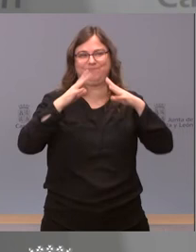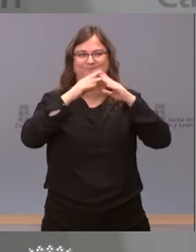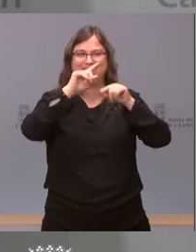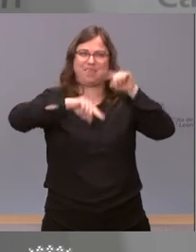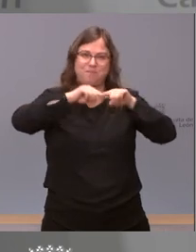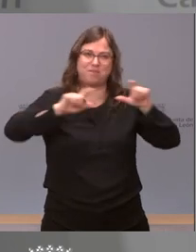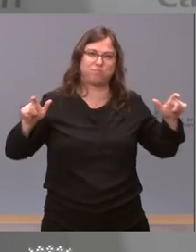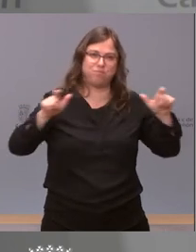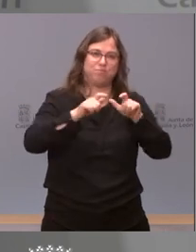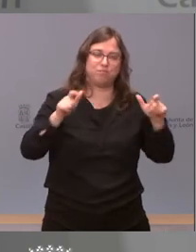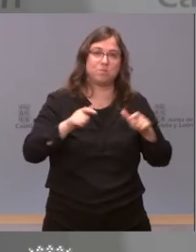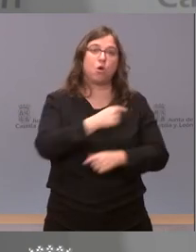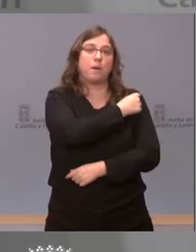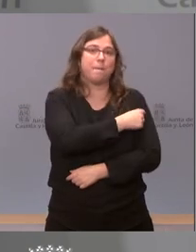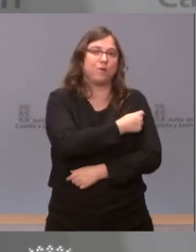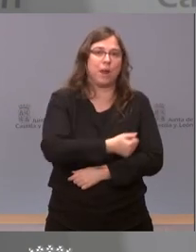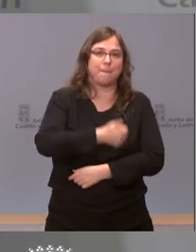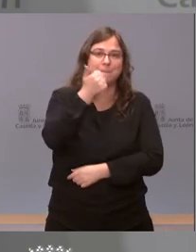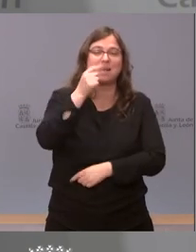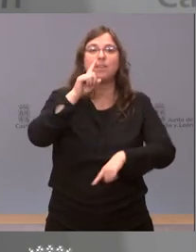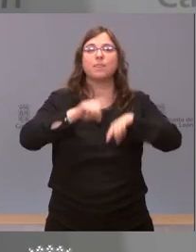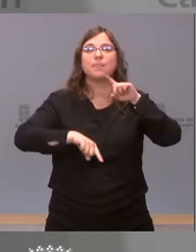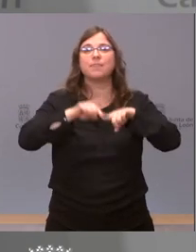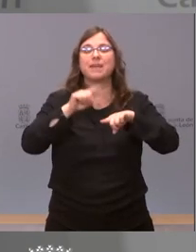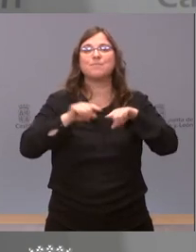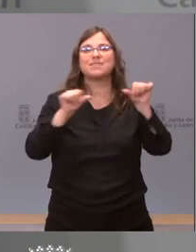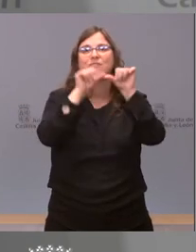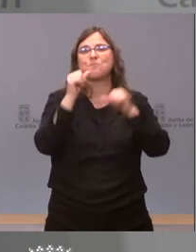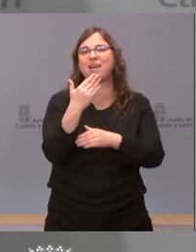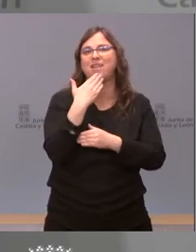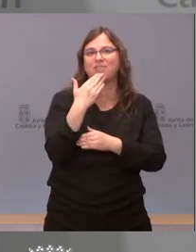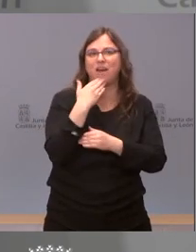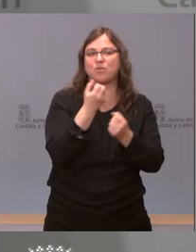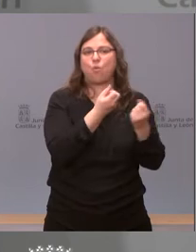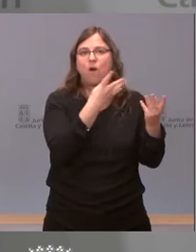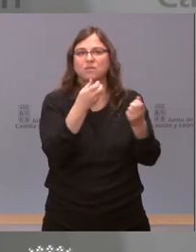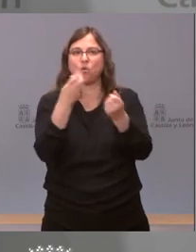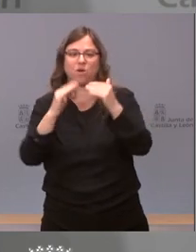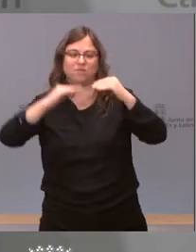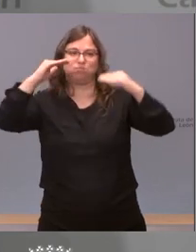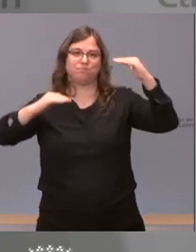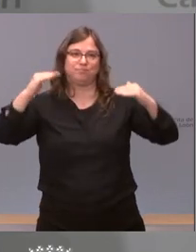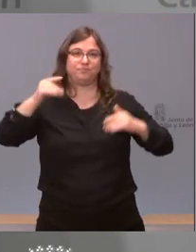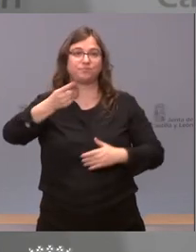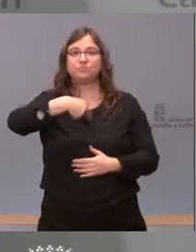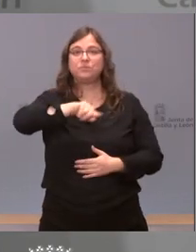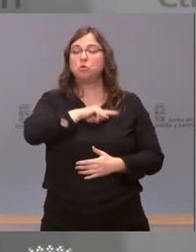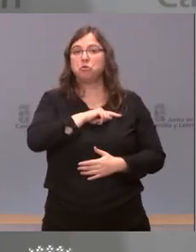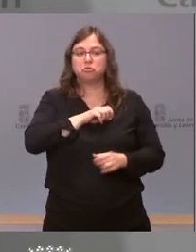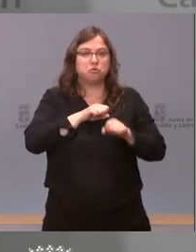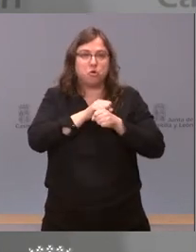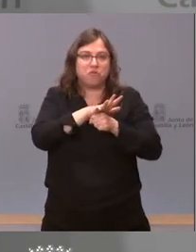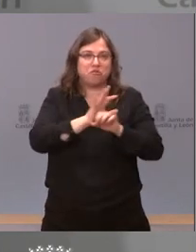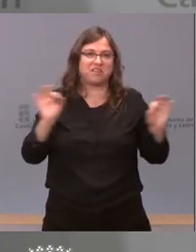porque llega más vacuna dependiendo de la estructura y de los grupos de riesgo nosotros no influimos